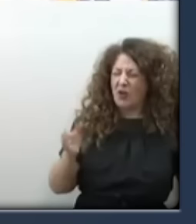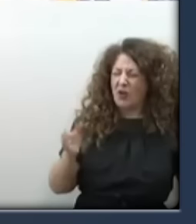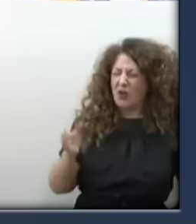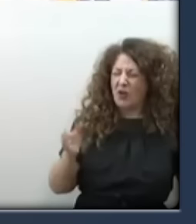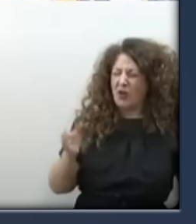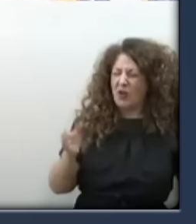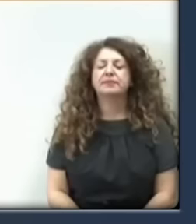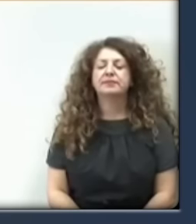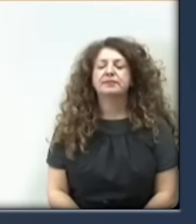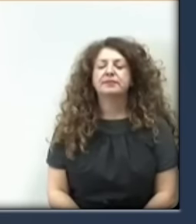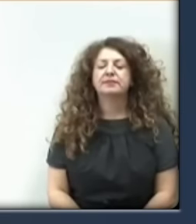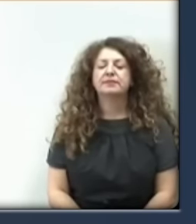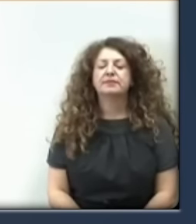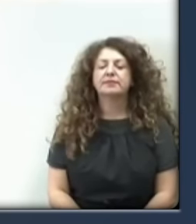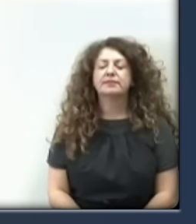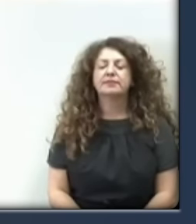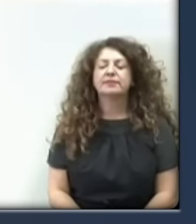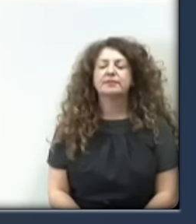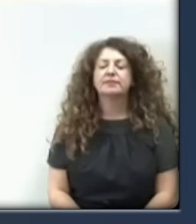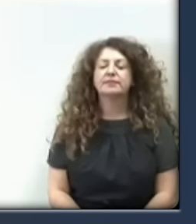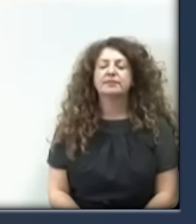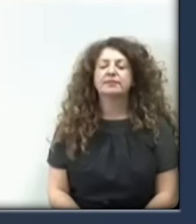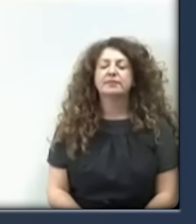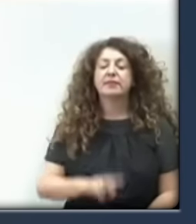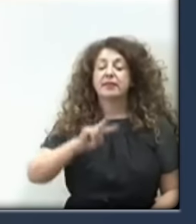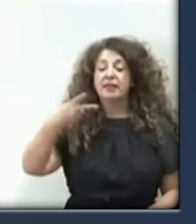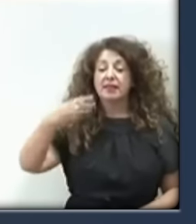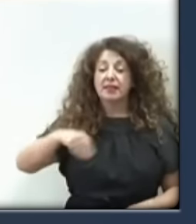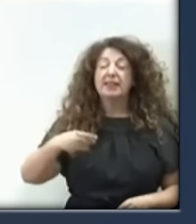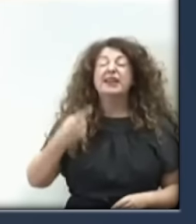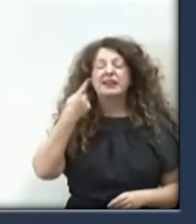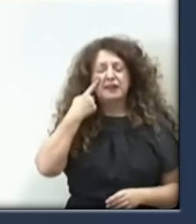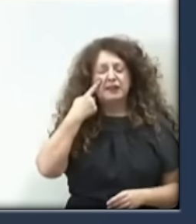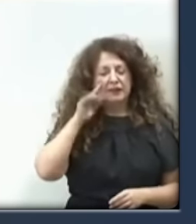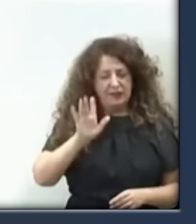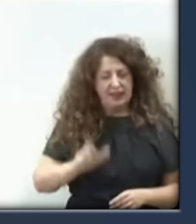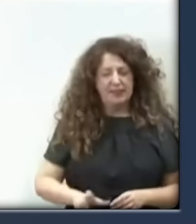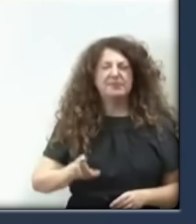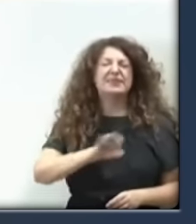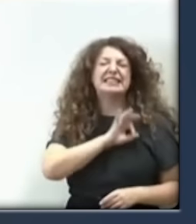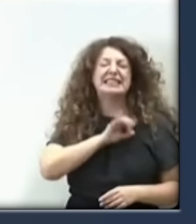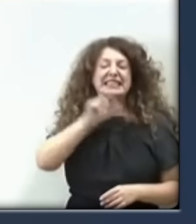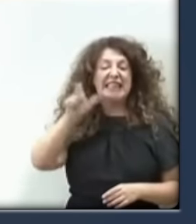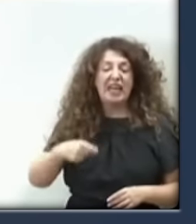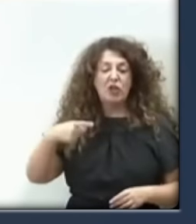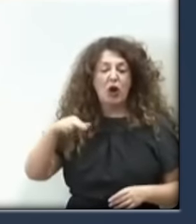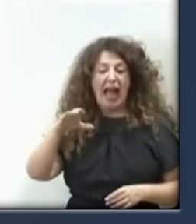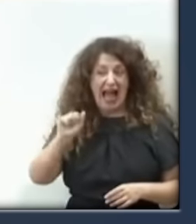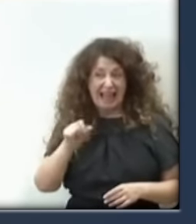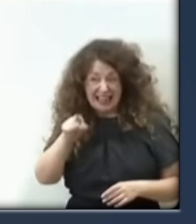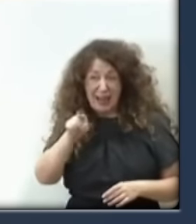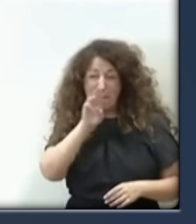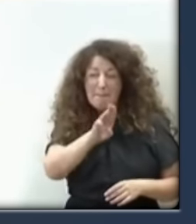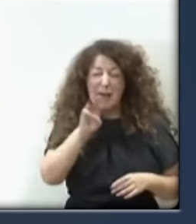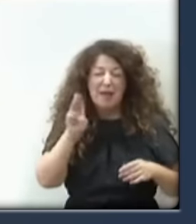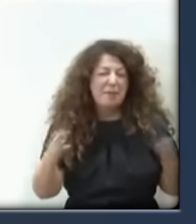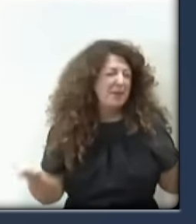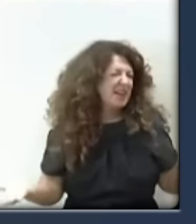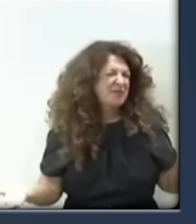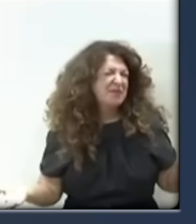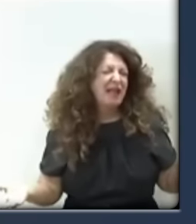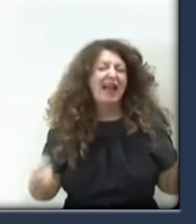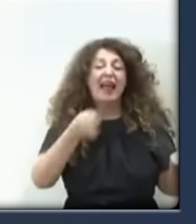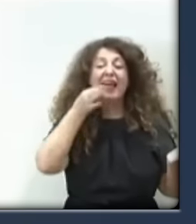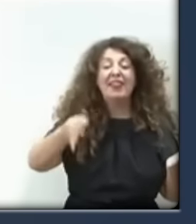medios de comunicación. Muchas gracias, señor presidente. Fíjese lo que le voy a decir, señora García. Es que el Partido Popular no merece el